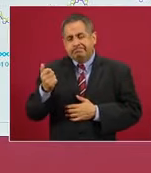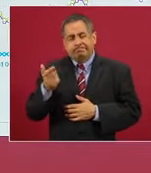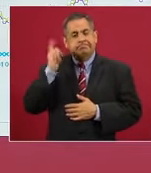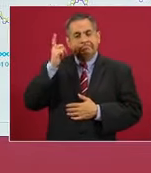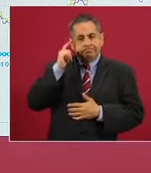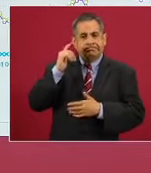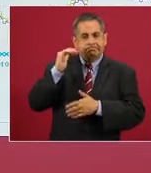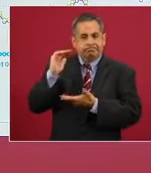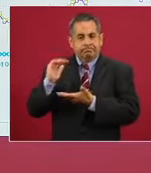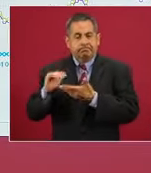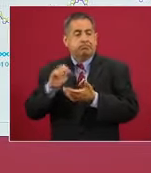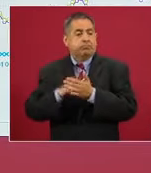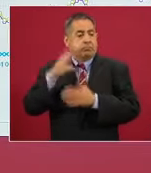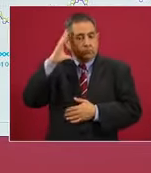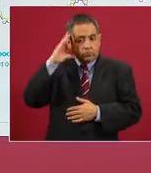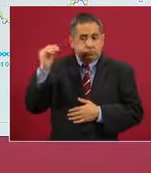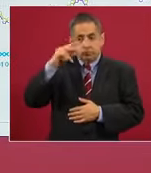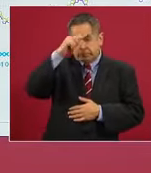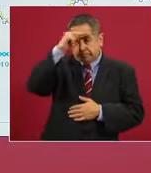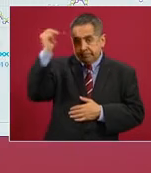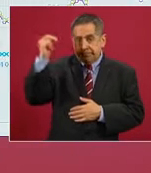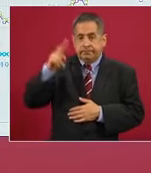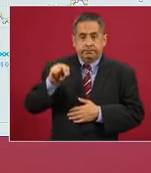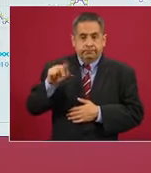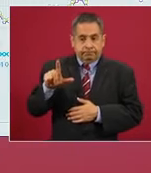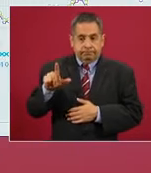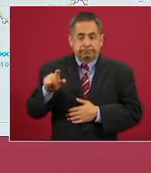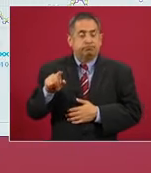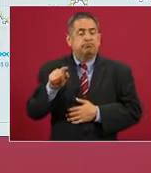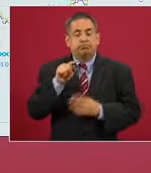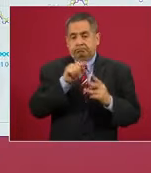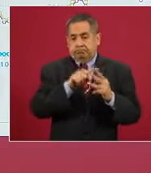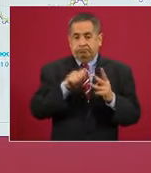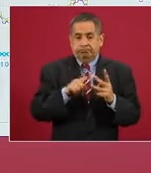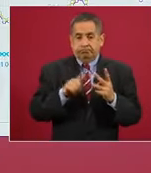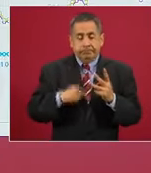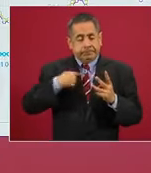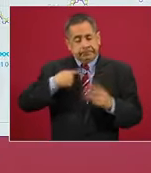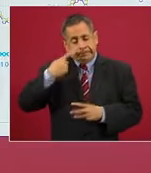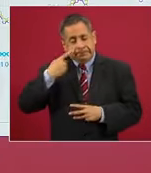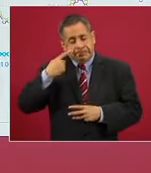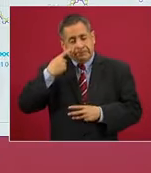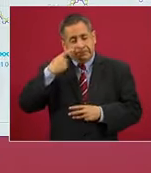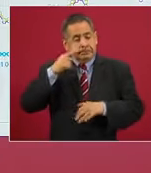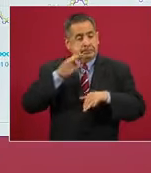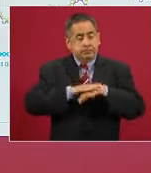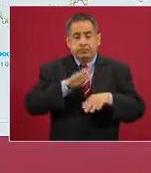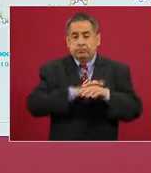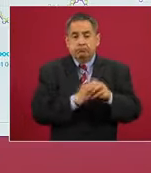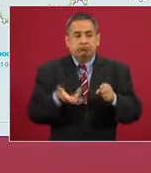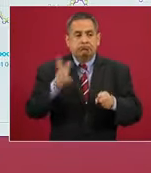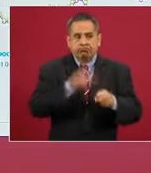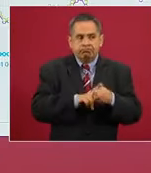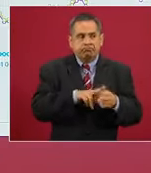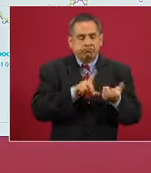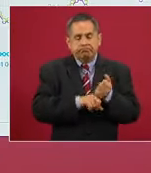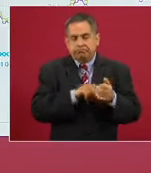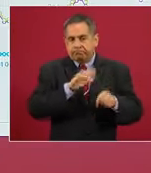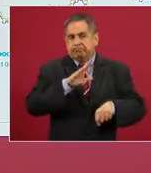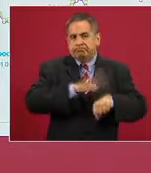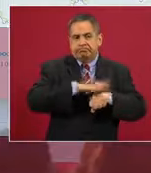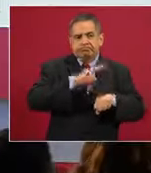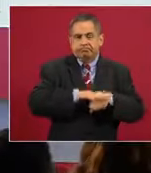Colima junto con Nayarit y Nuevo León han sido los estados en donde las camas destinadas a pacientes COVID están